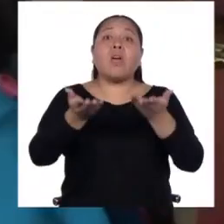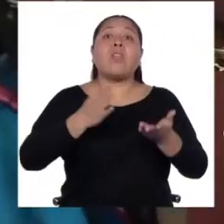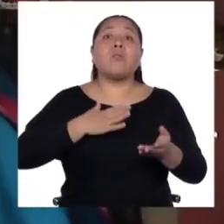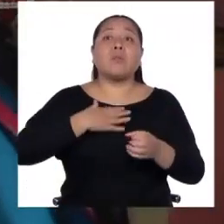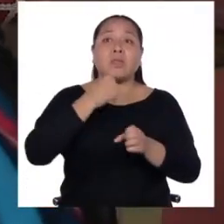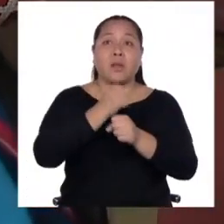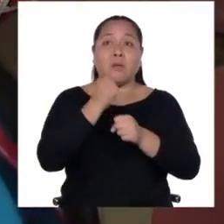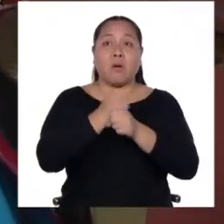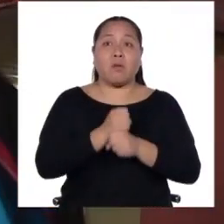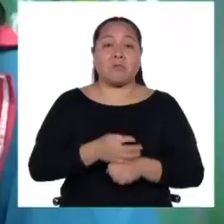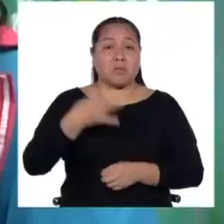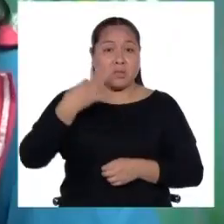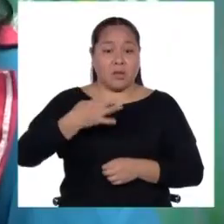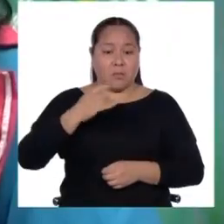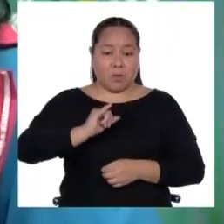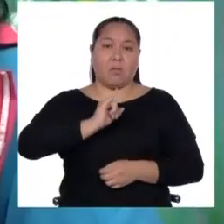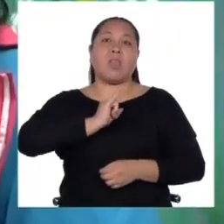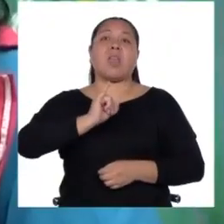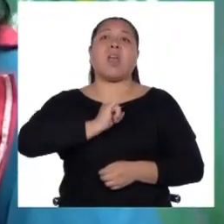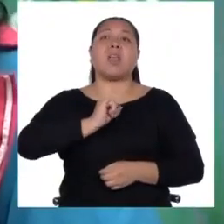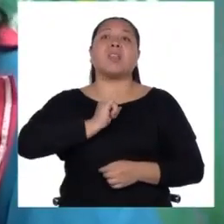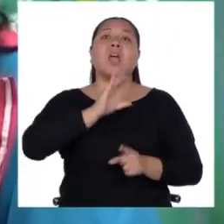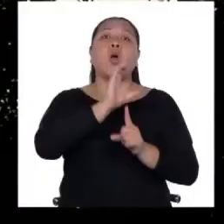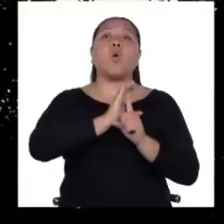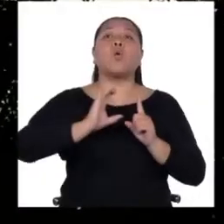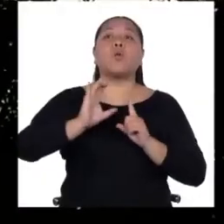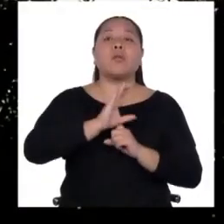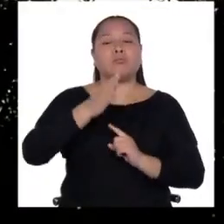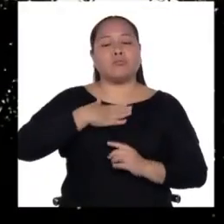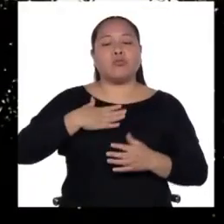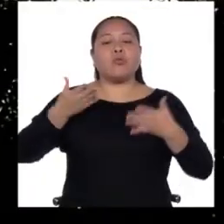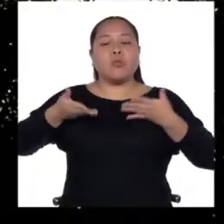siempre manteniendo mi identidad cultural, mi originaria.